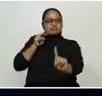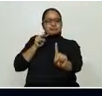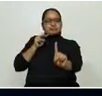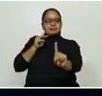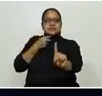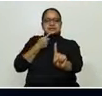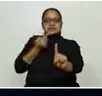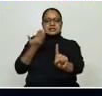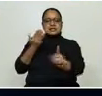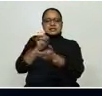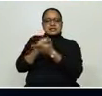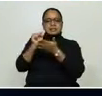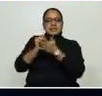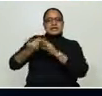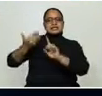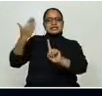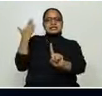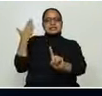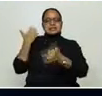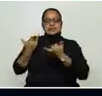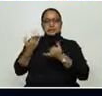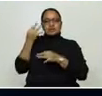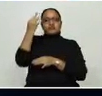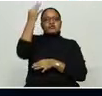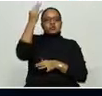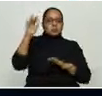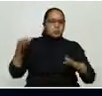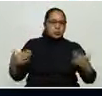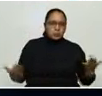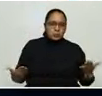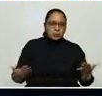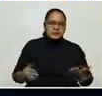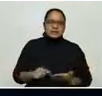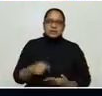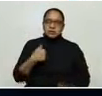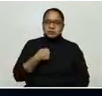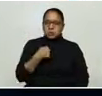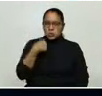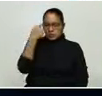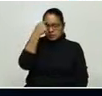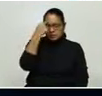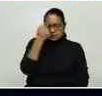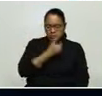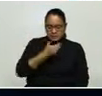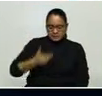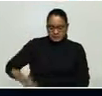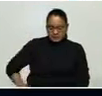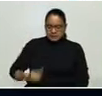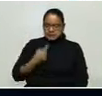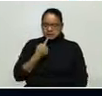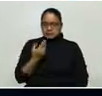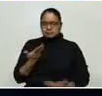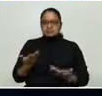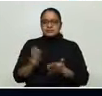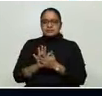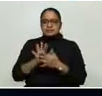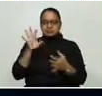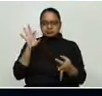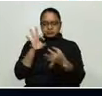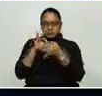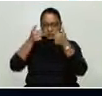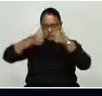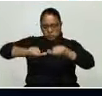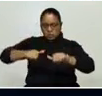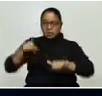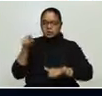de hace algunas semanas y hacia el futuro. Yo creo, señor presidente, y coincido totalmente con